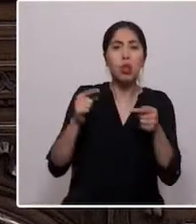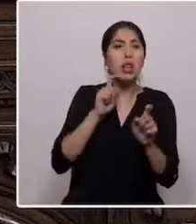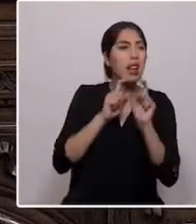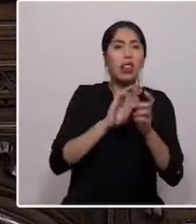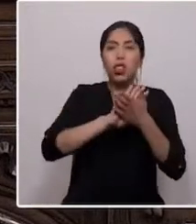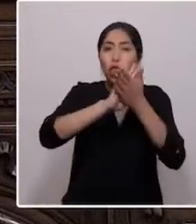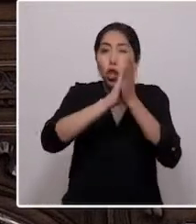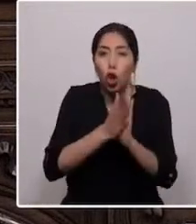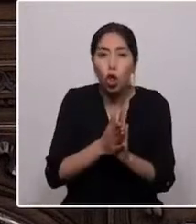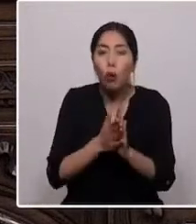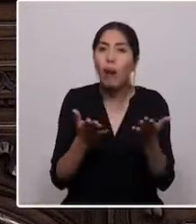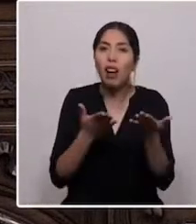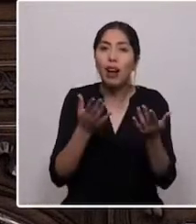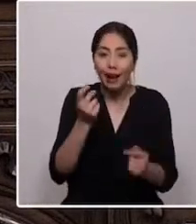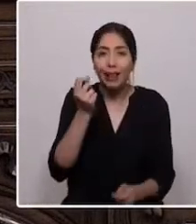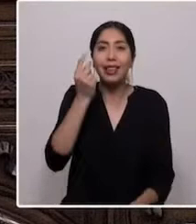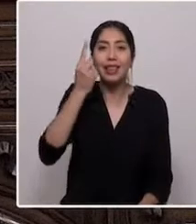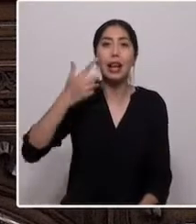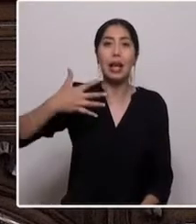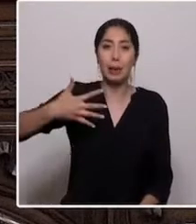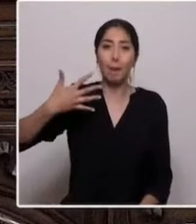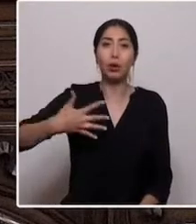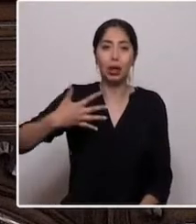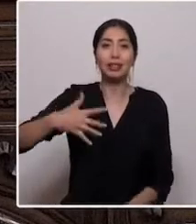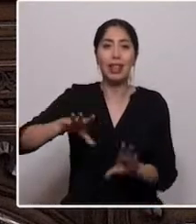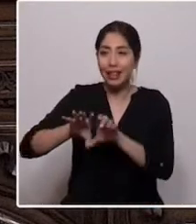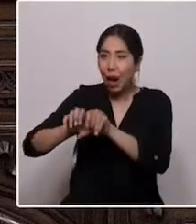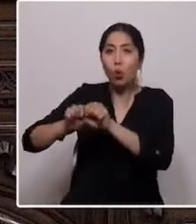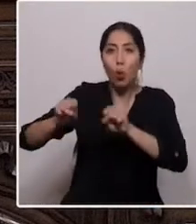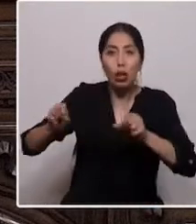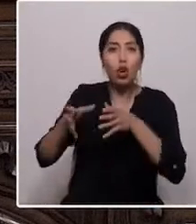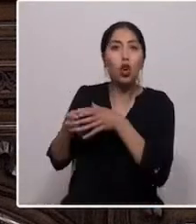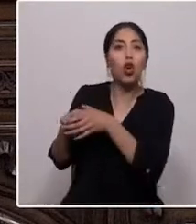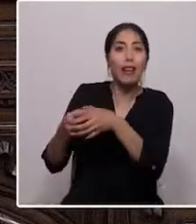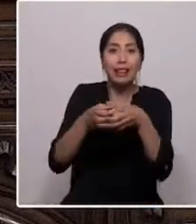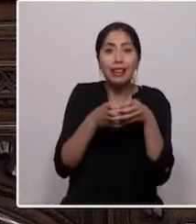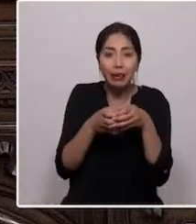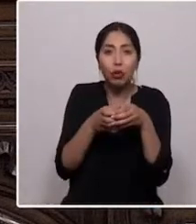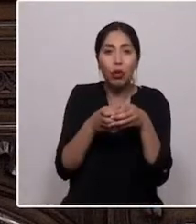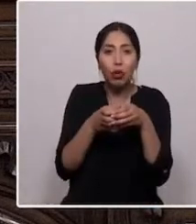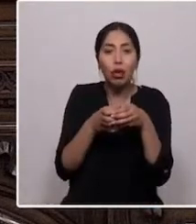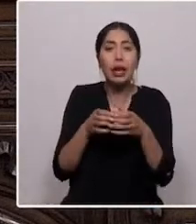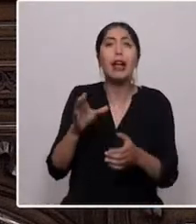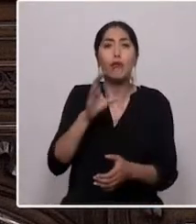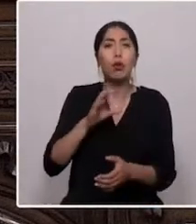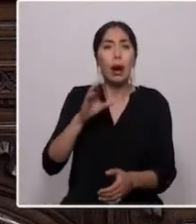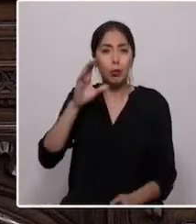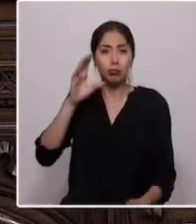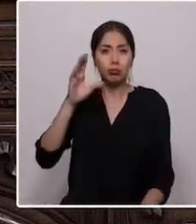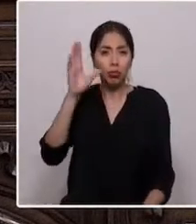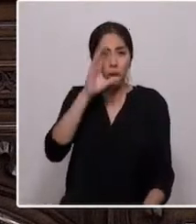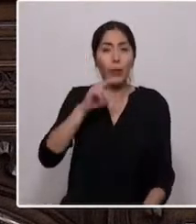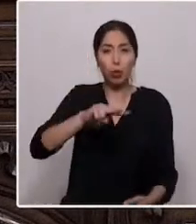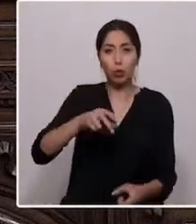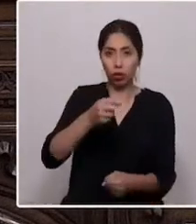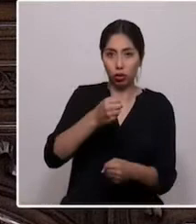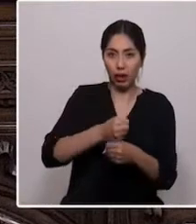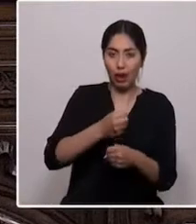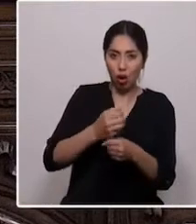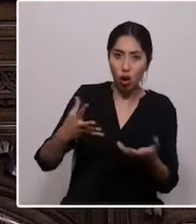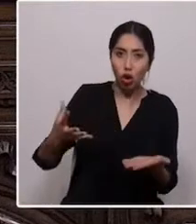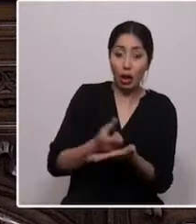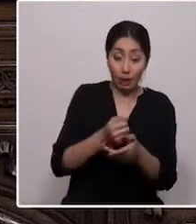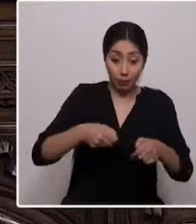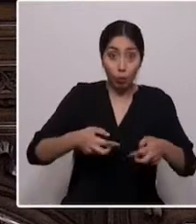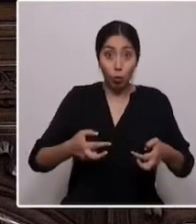todo para entender la importancia del acuerdo colectivo que buscamos con nuestro trabajo. Esta es la oportunidad de aprender